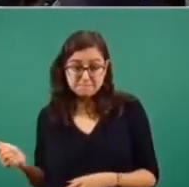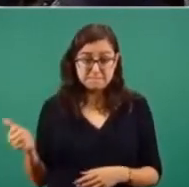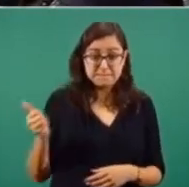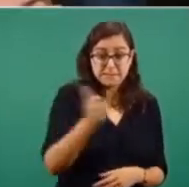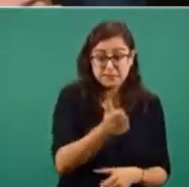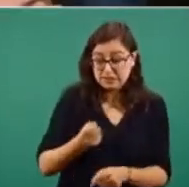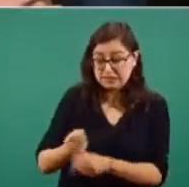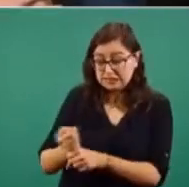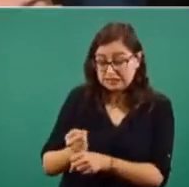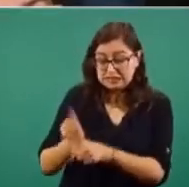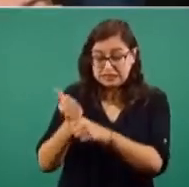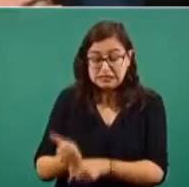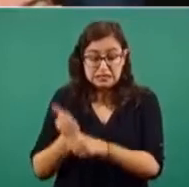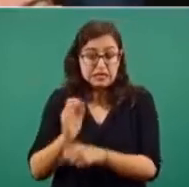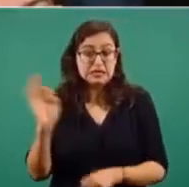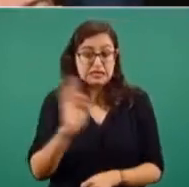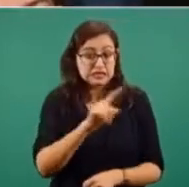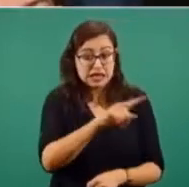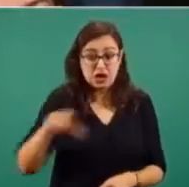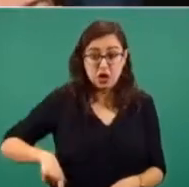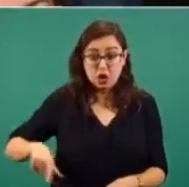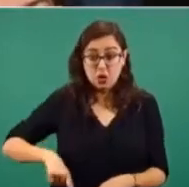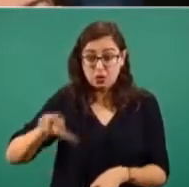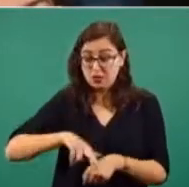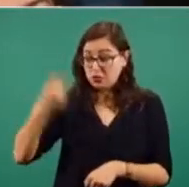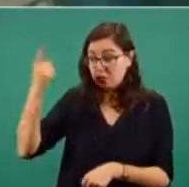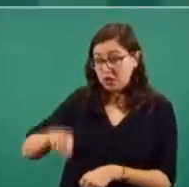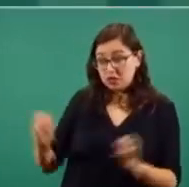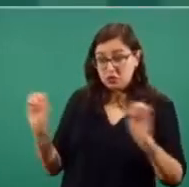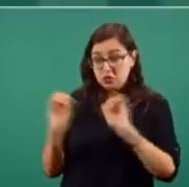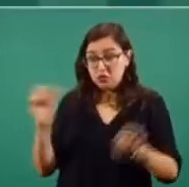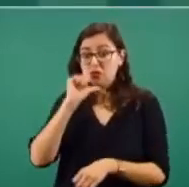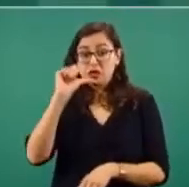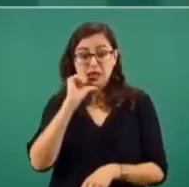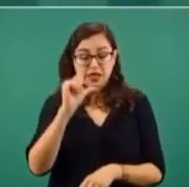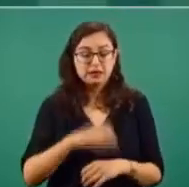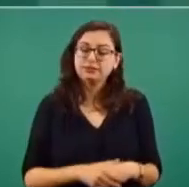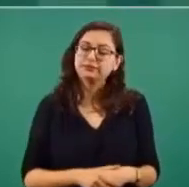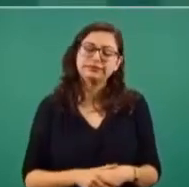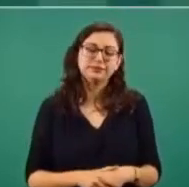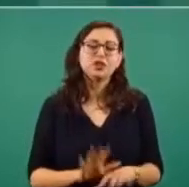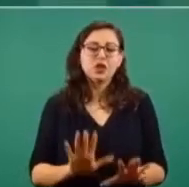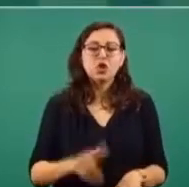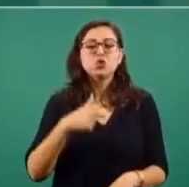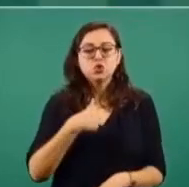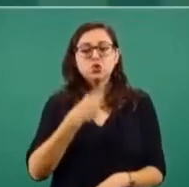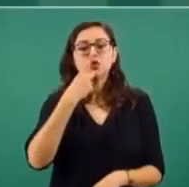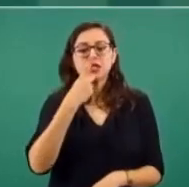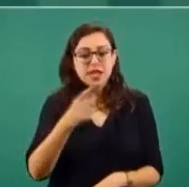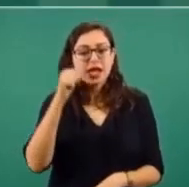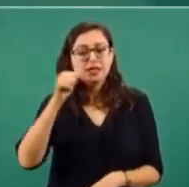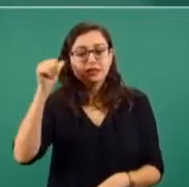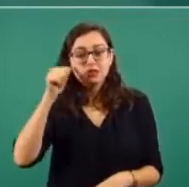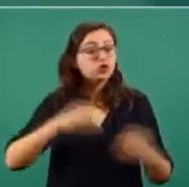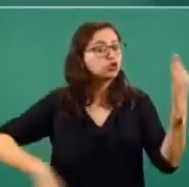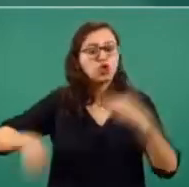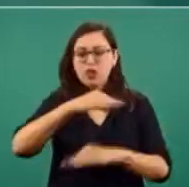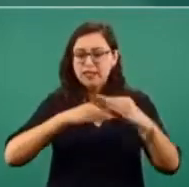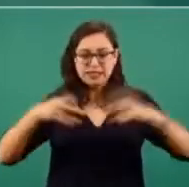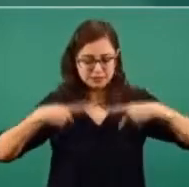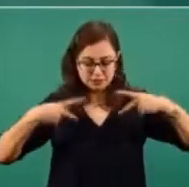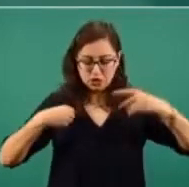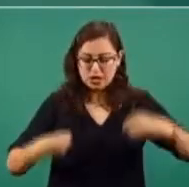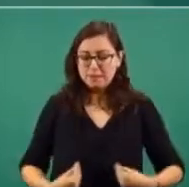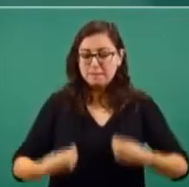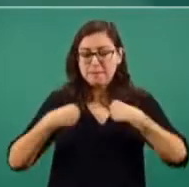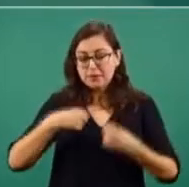y que ahora se está comprobando que fue. Yo ayer dije que obviamente todos en este país tenemos derecho a un juicio justo, tenemos derecho